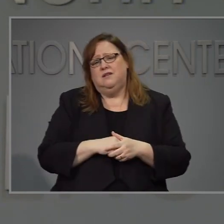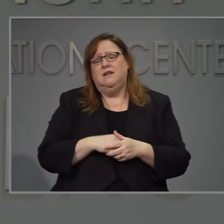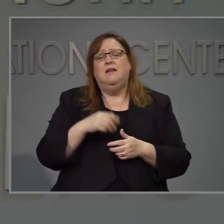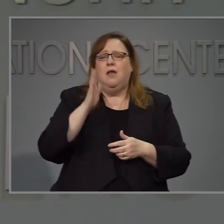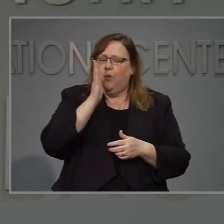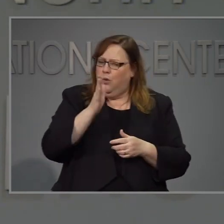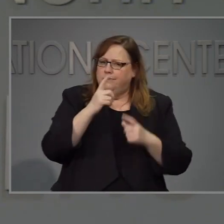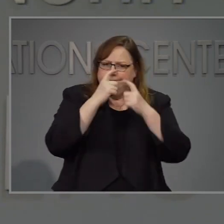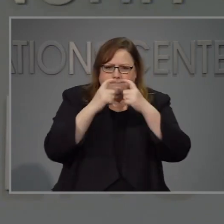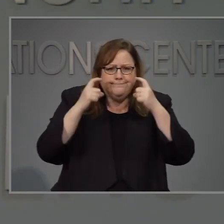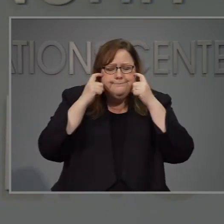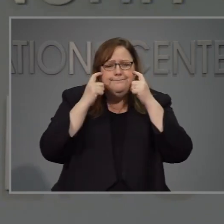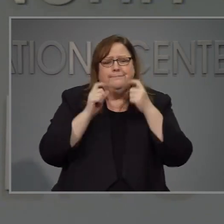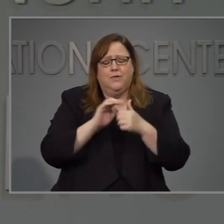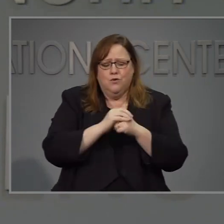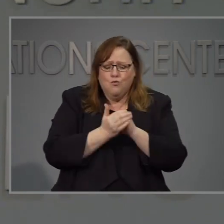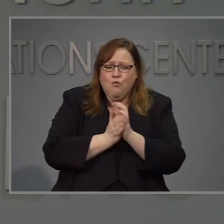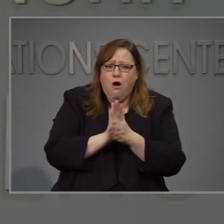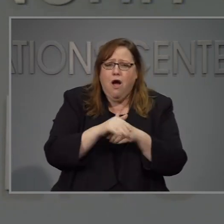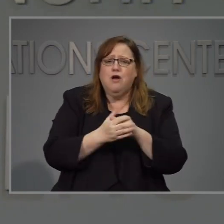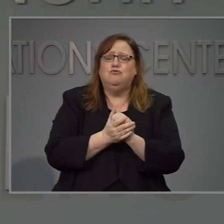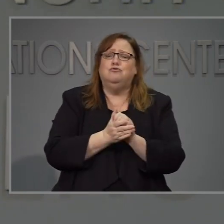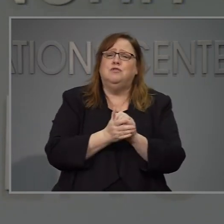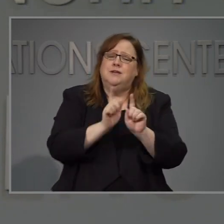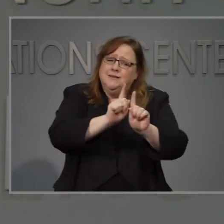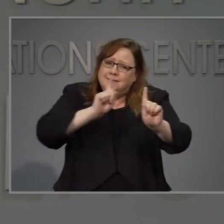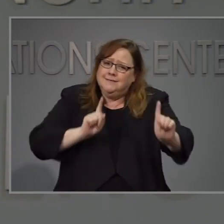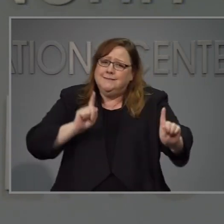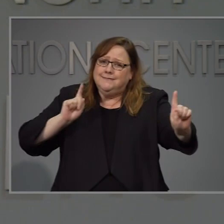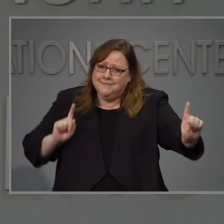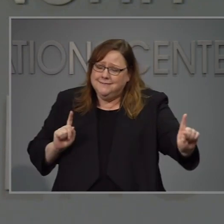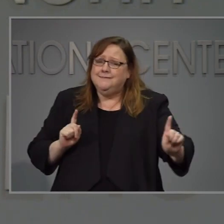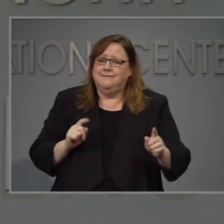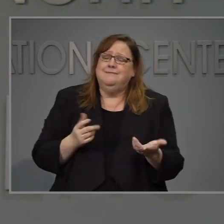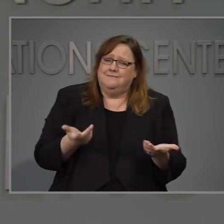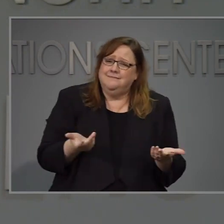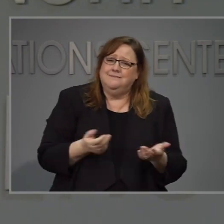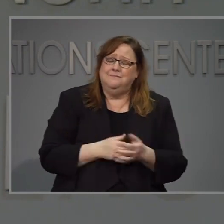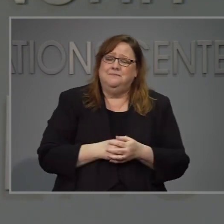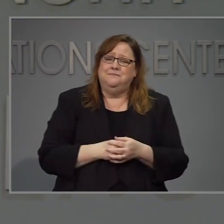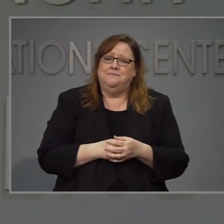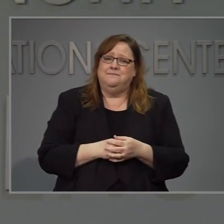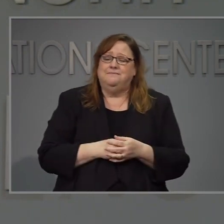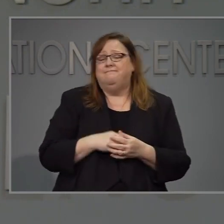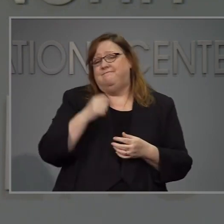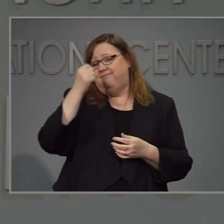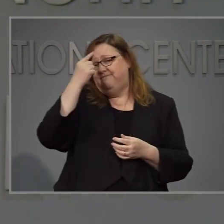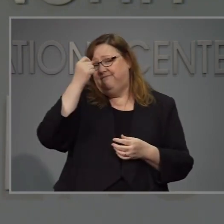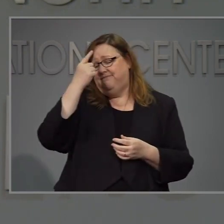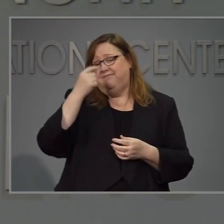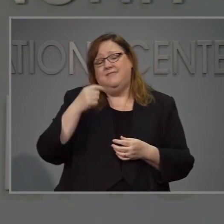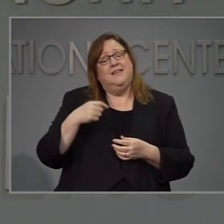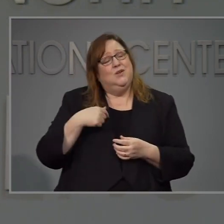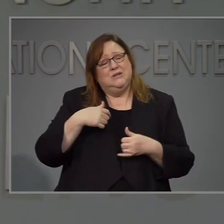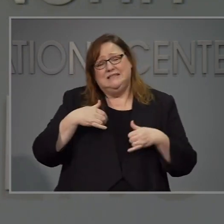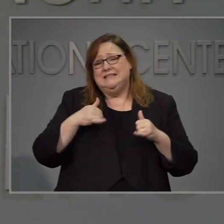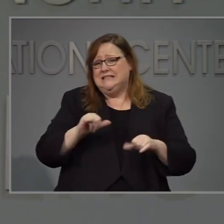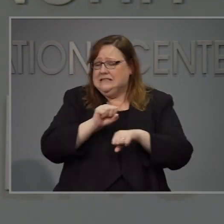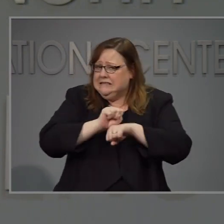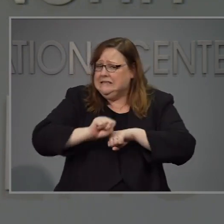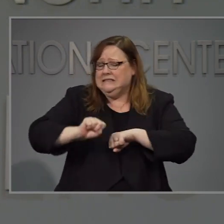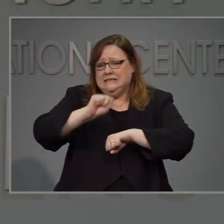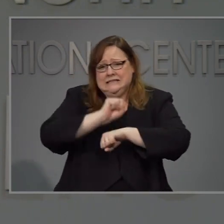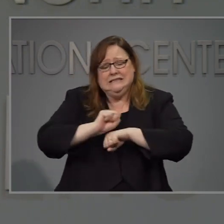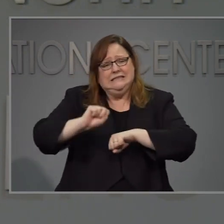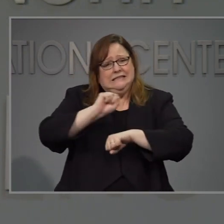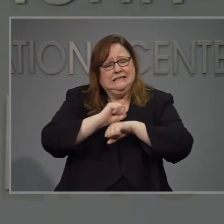las manos. llevar una mascarilla y distanciarse a seis pies de otras personas continuamos teniendo trabajo por